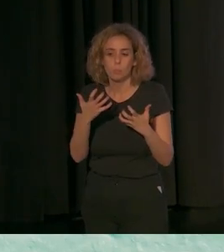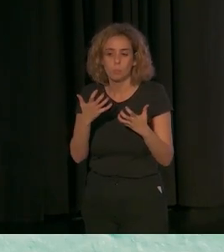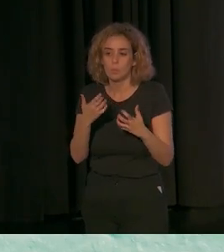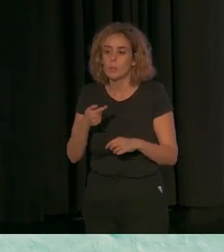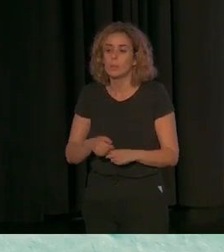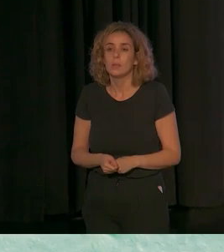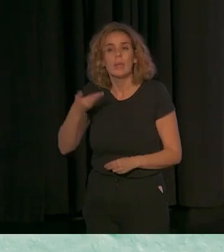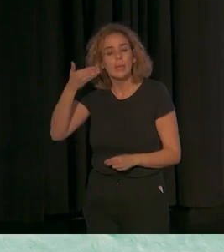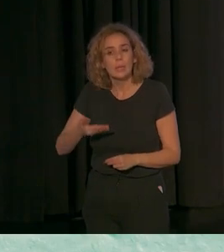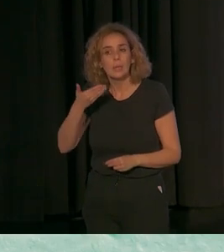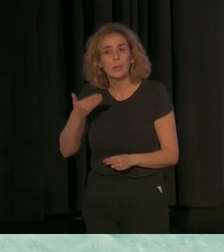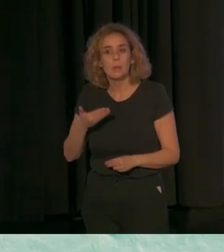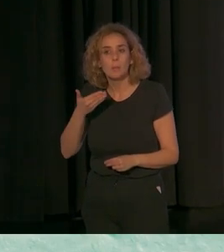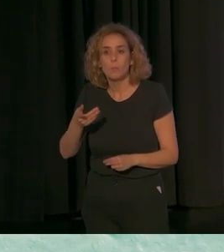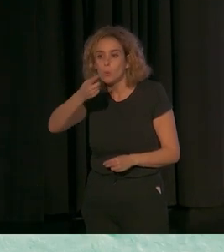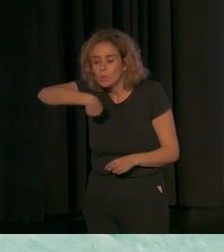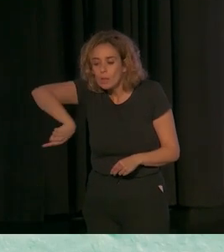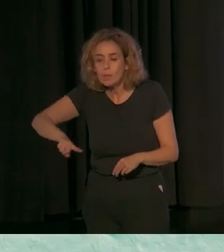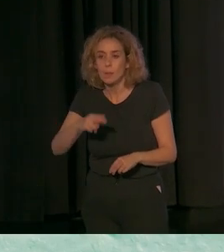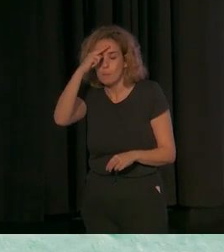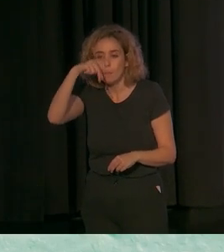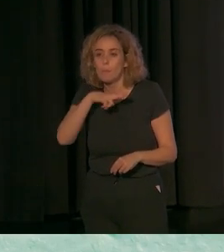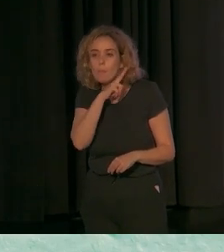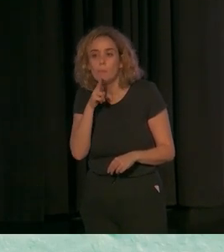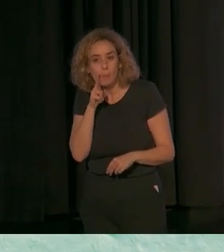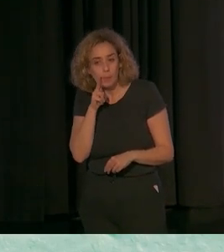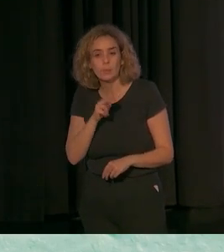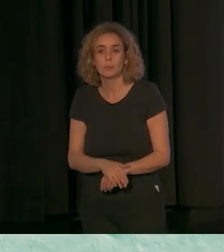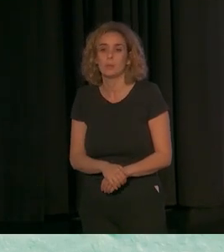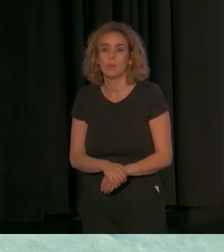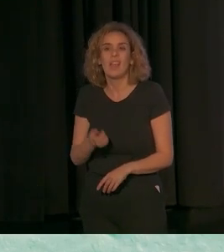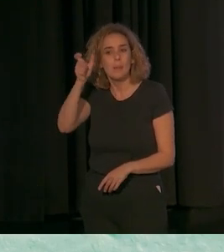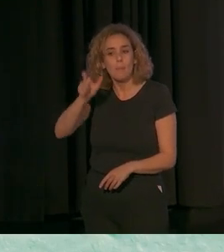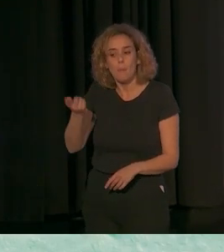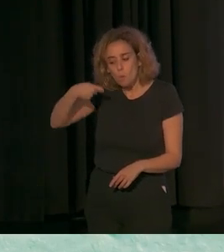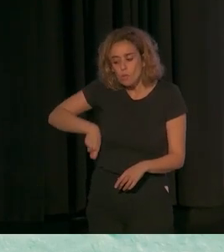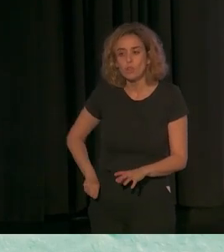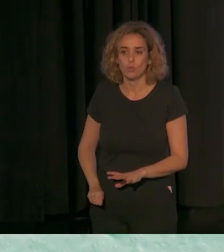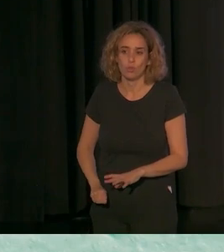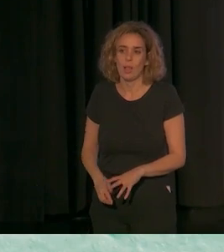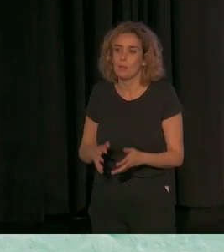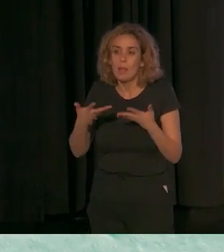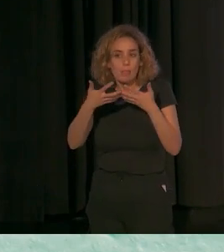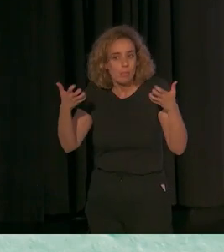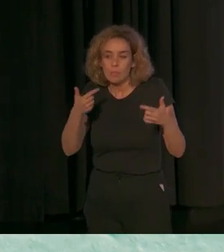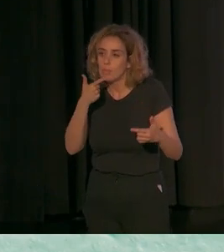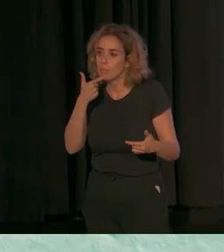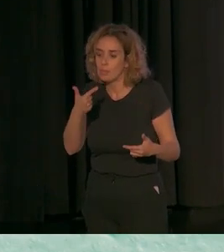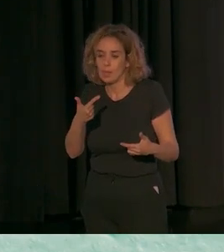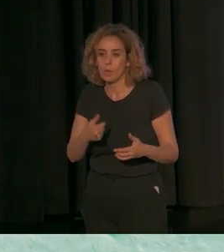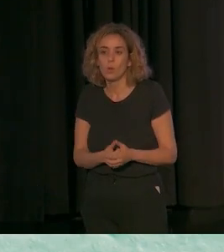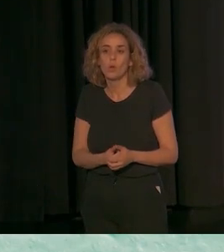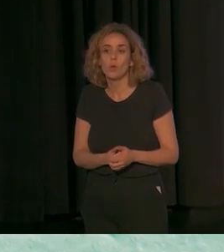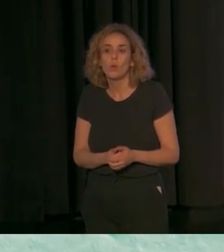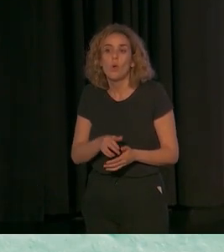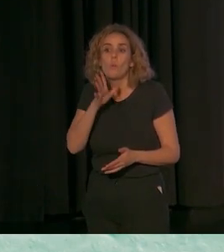importante que fue para ellos, para los papás y para las mamás el profesional. Cito textualmente, dice, porque